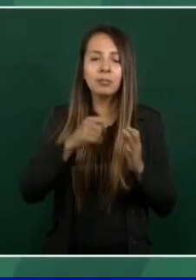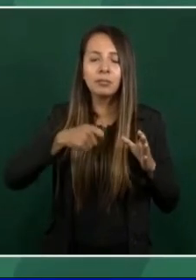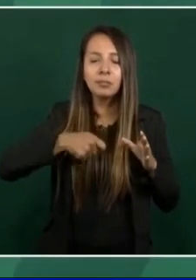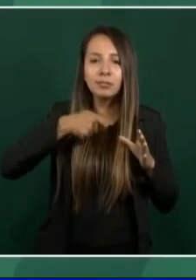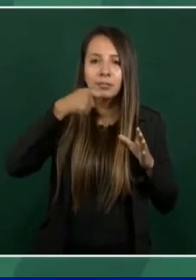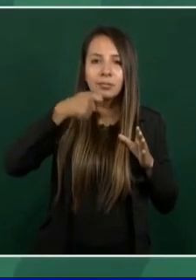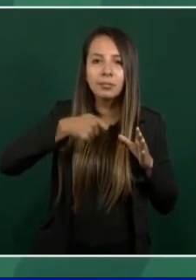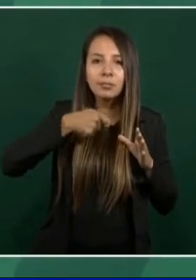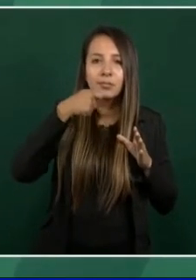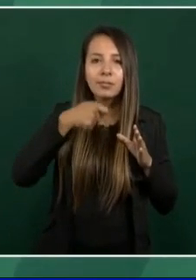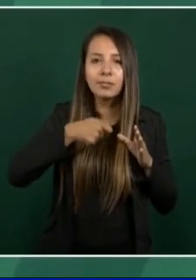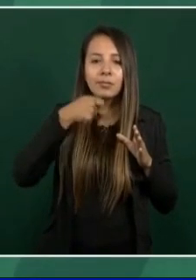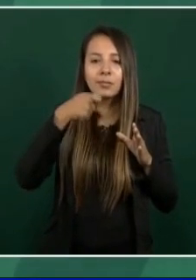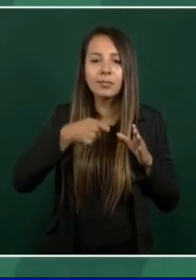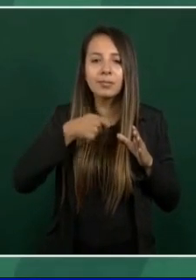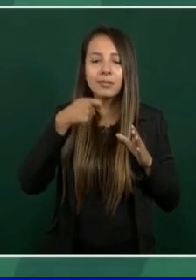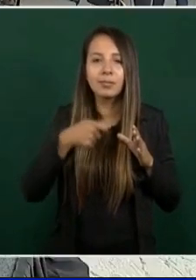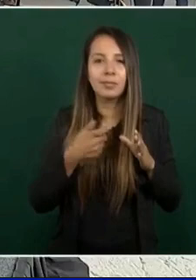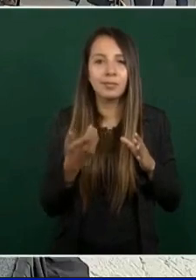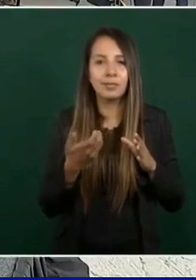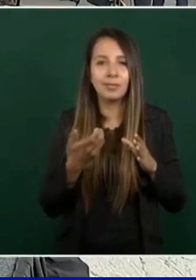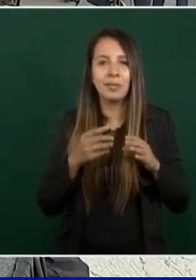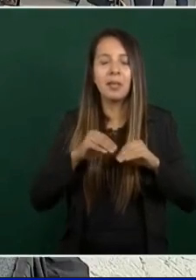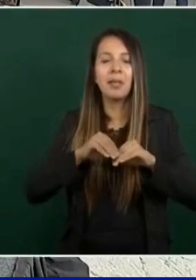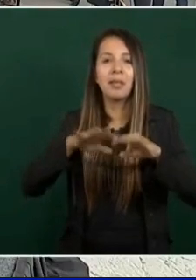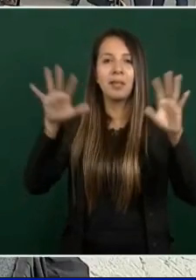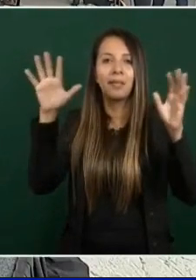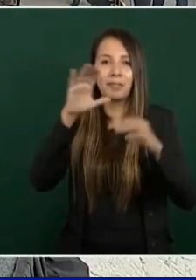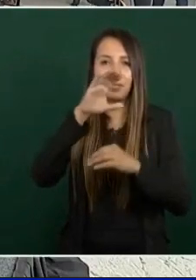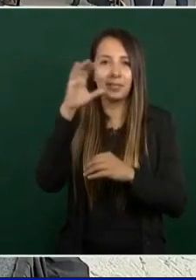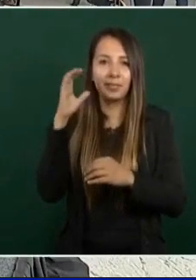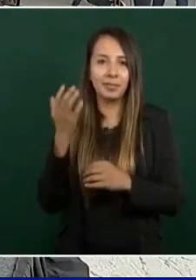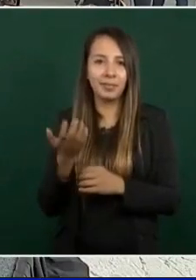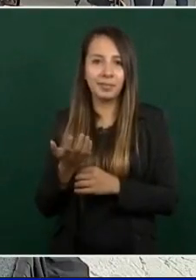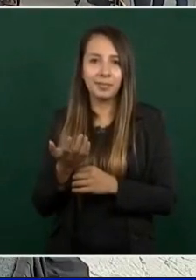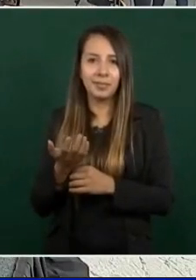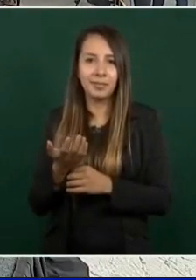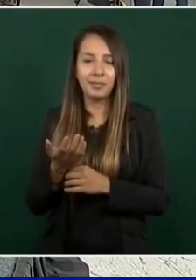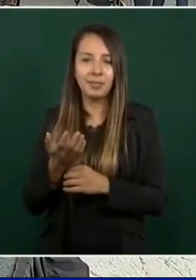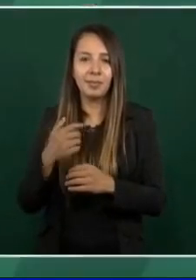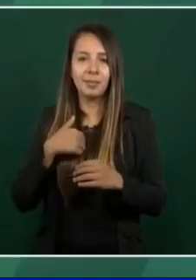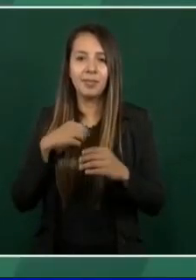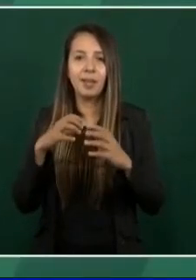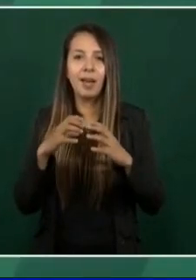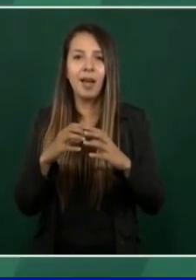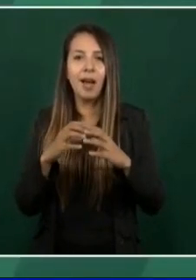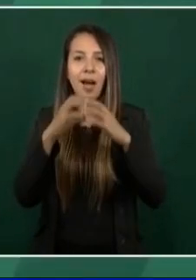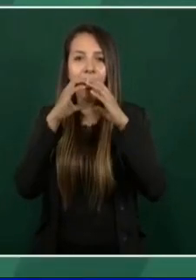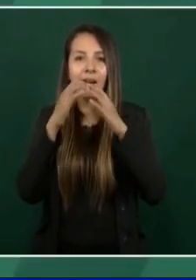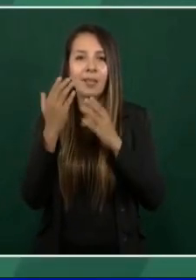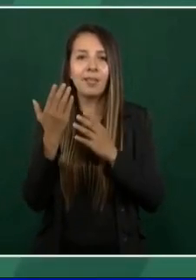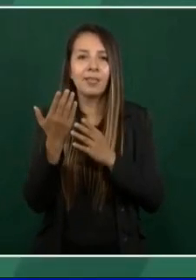chanchamitos, mis tortas de chilaquiles